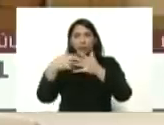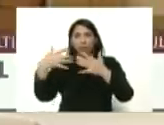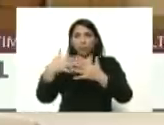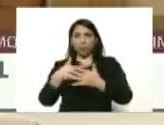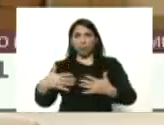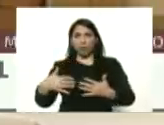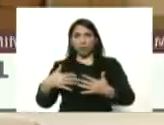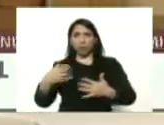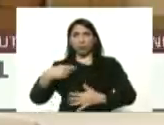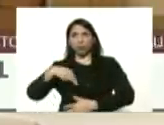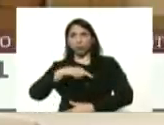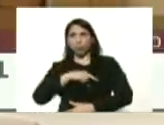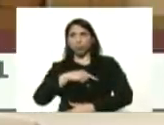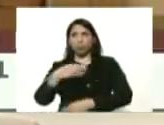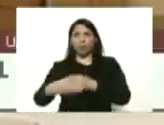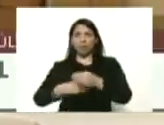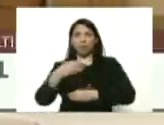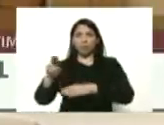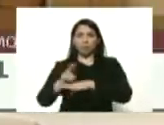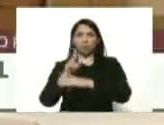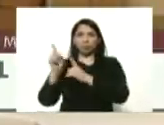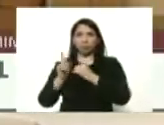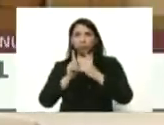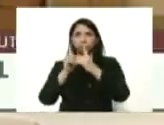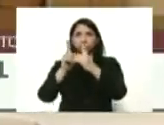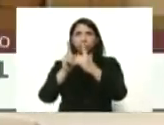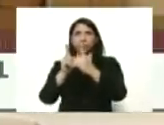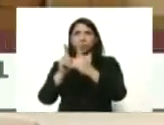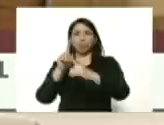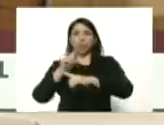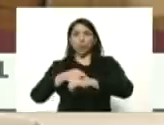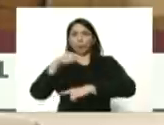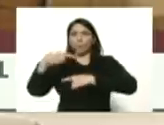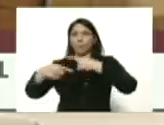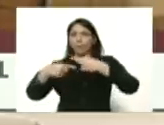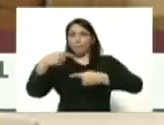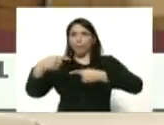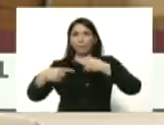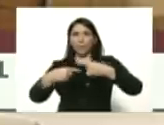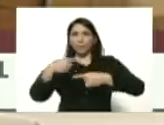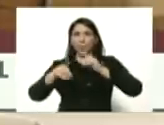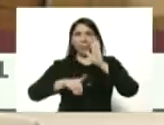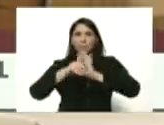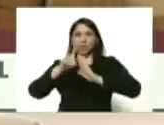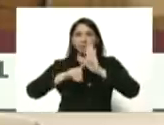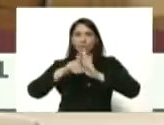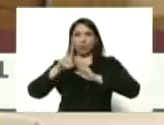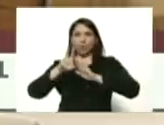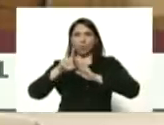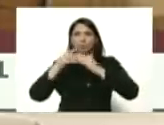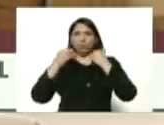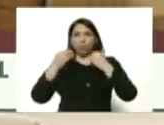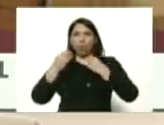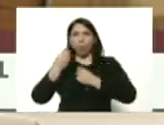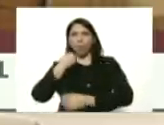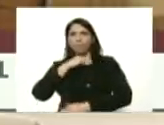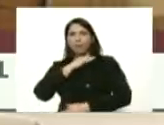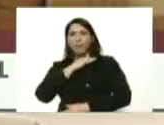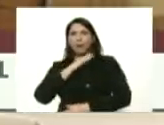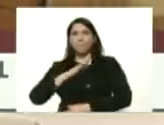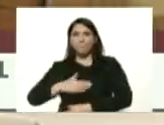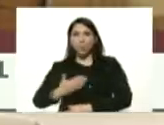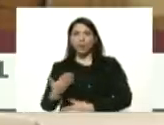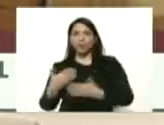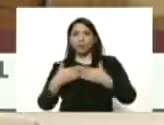forma que estamos haciendo un seguimiento hora a hora del desarrollo epidemiológico para poder